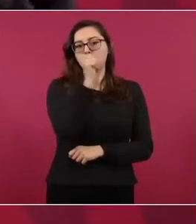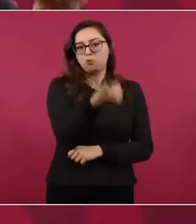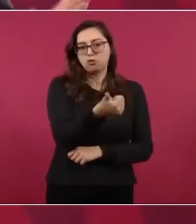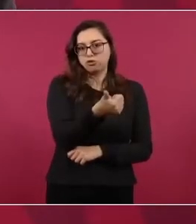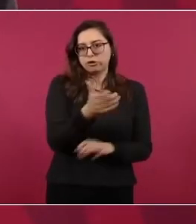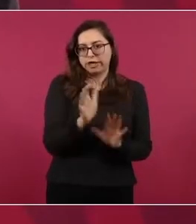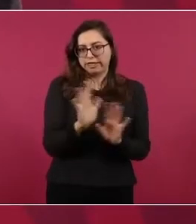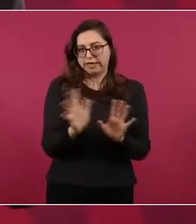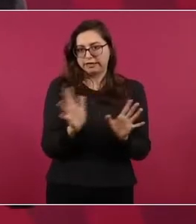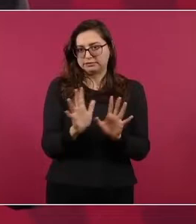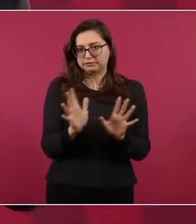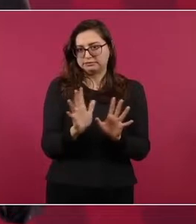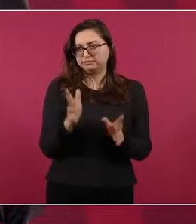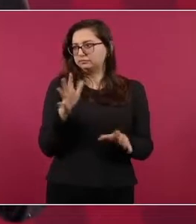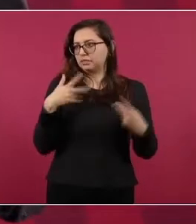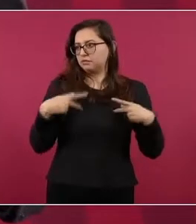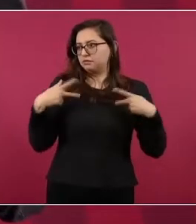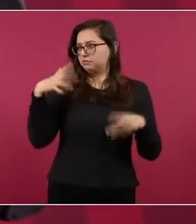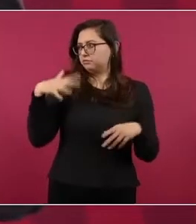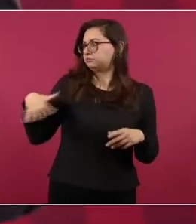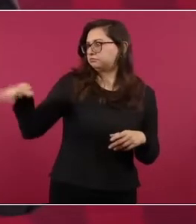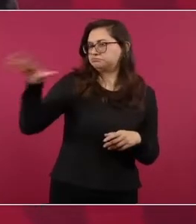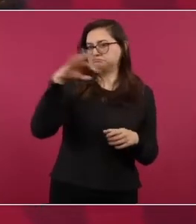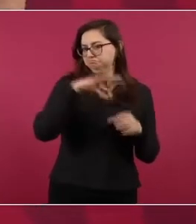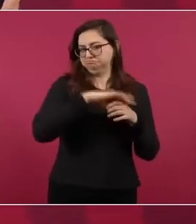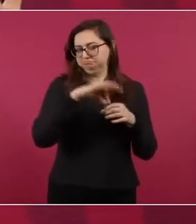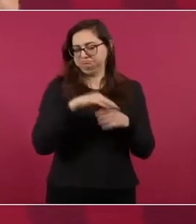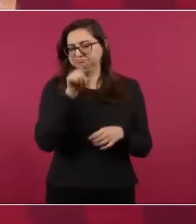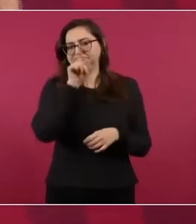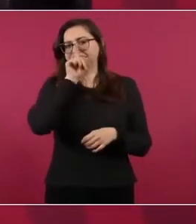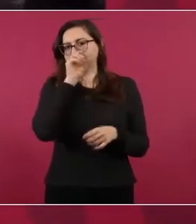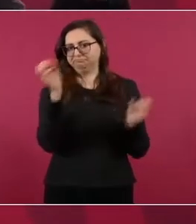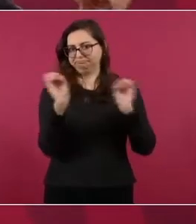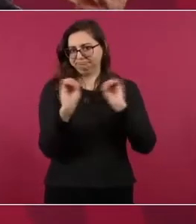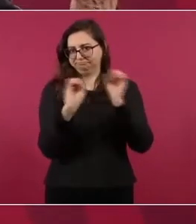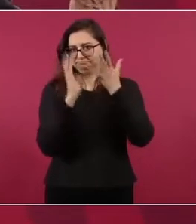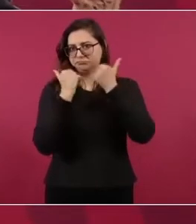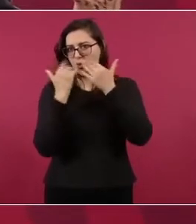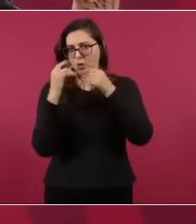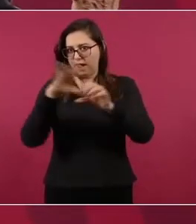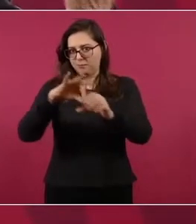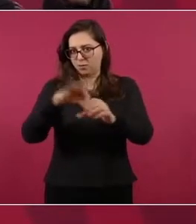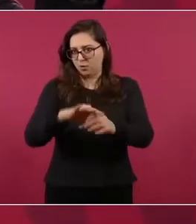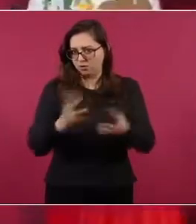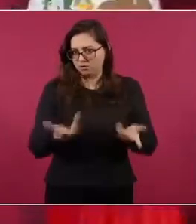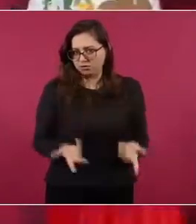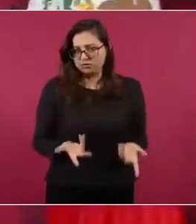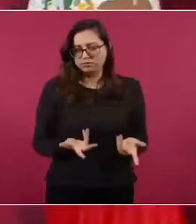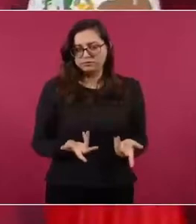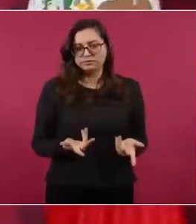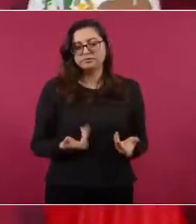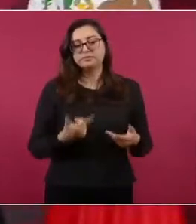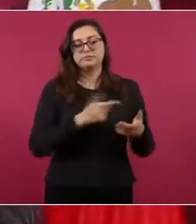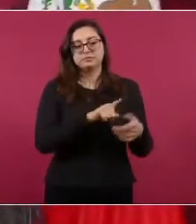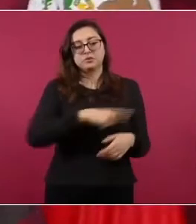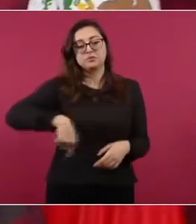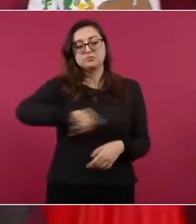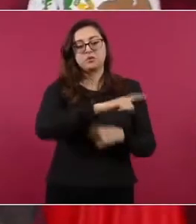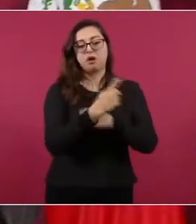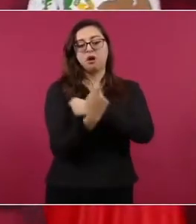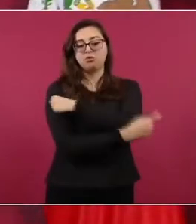elige de manera directa la gente, sino son candidatos de lista